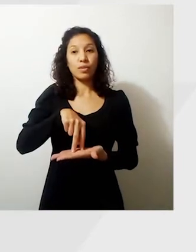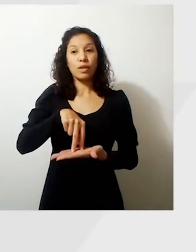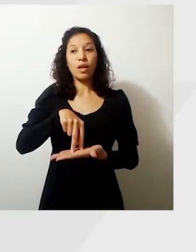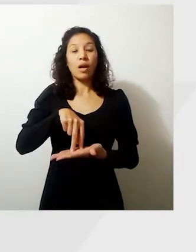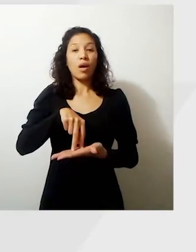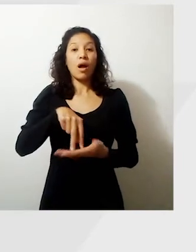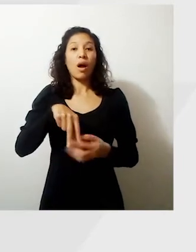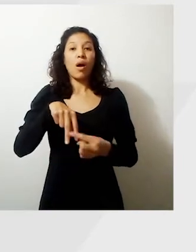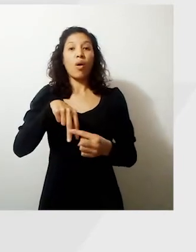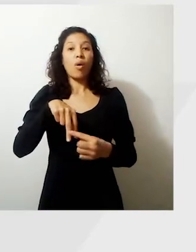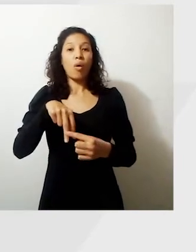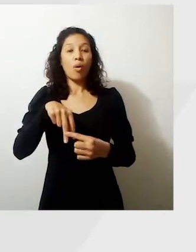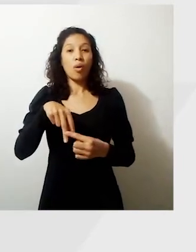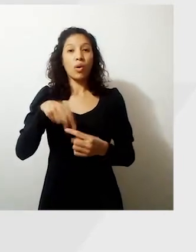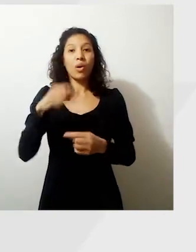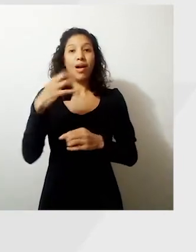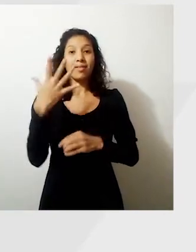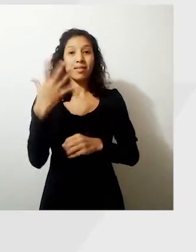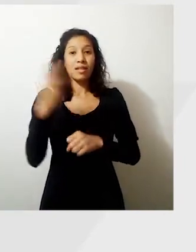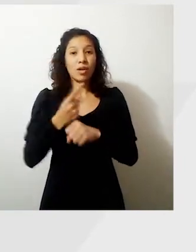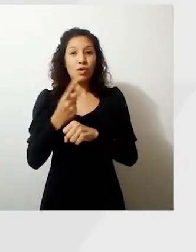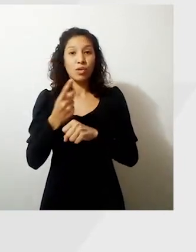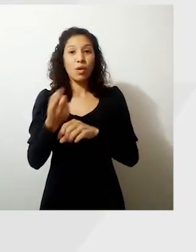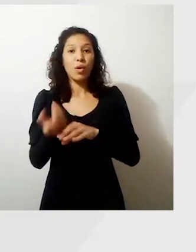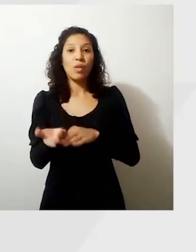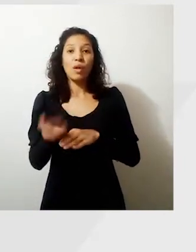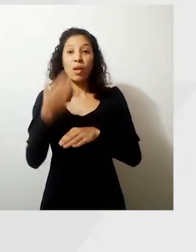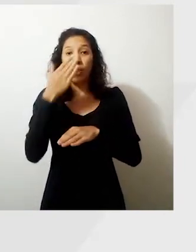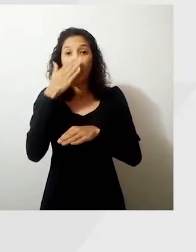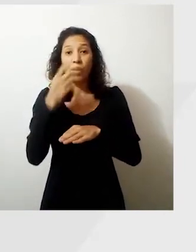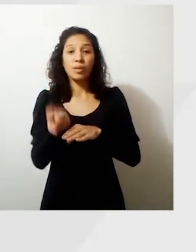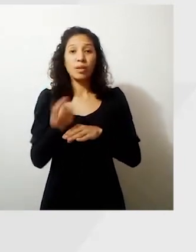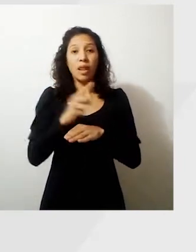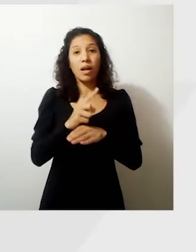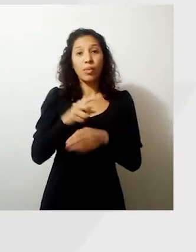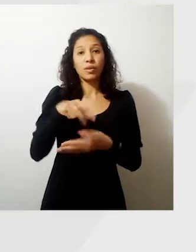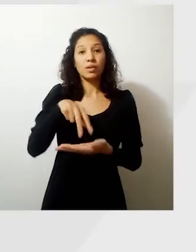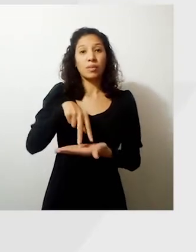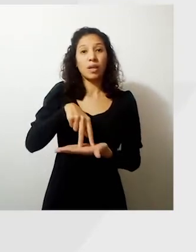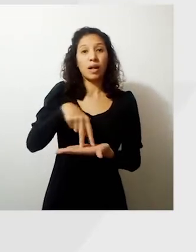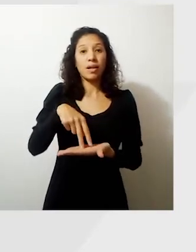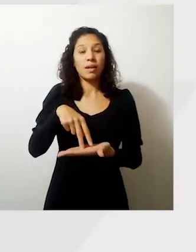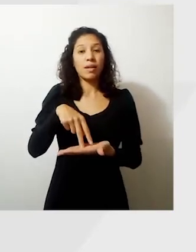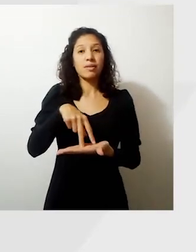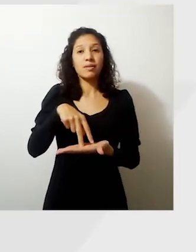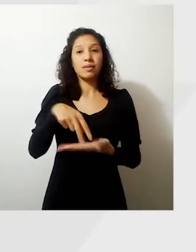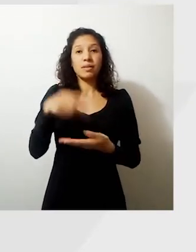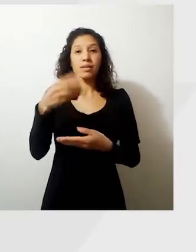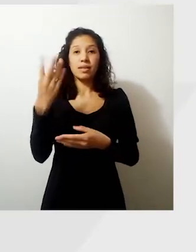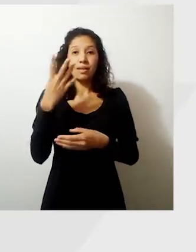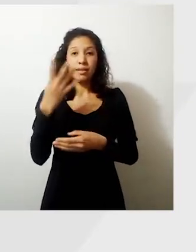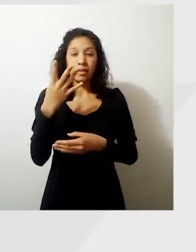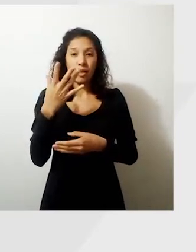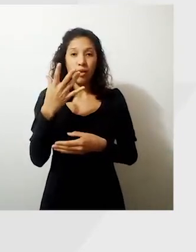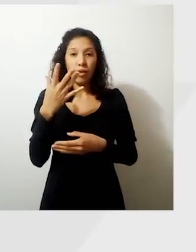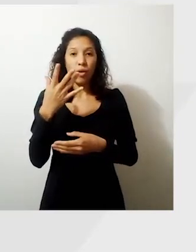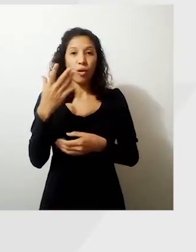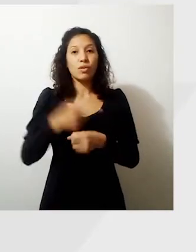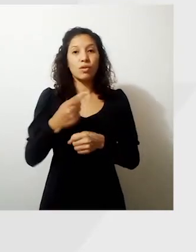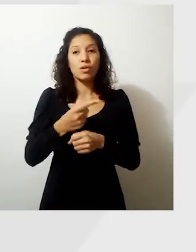Contamos con una pierna y con la otra, tratamos de llegar hasta cinco segundos con cada pierna. Y por último,